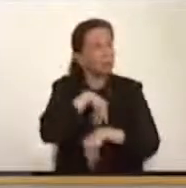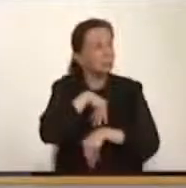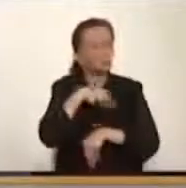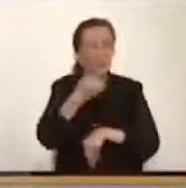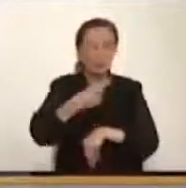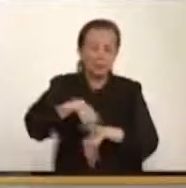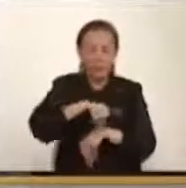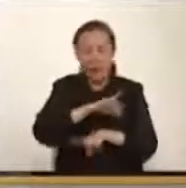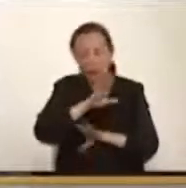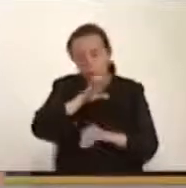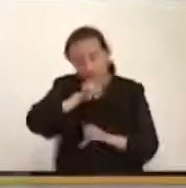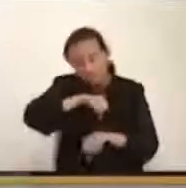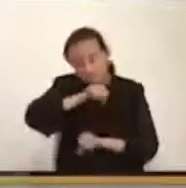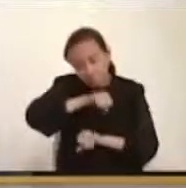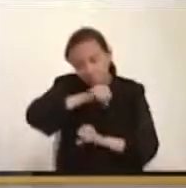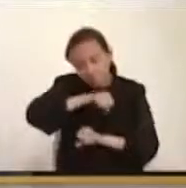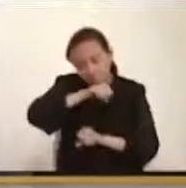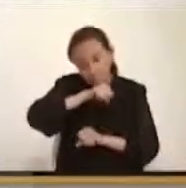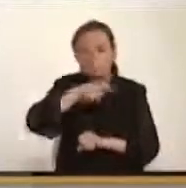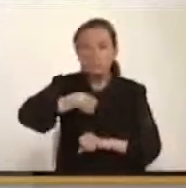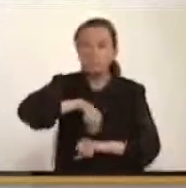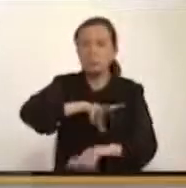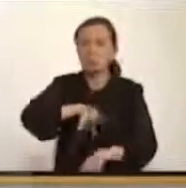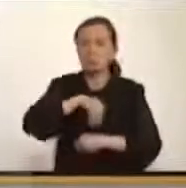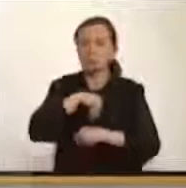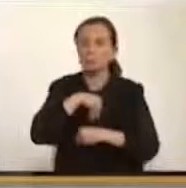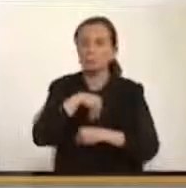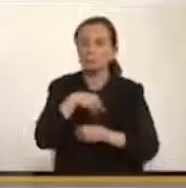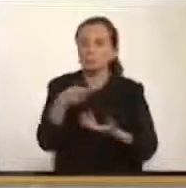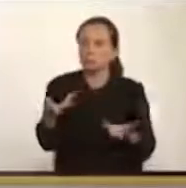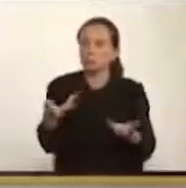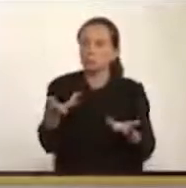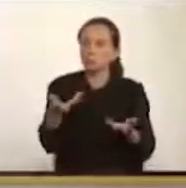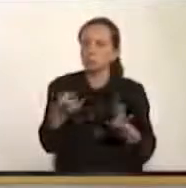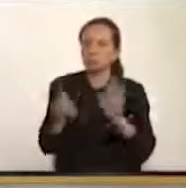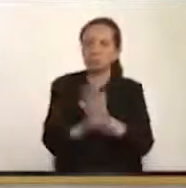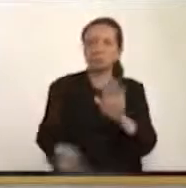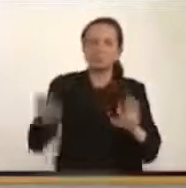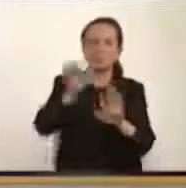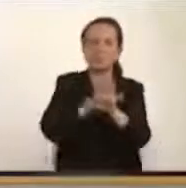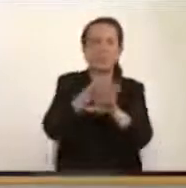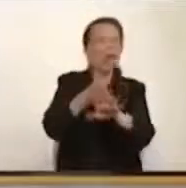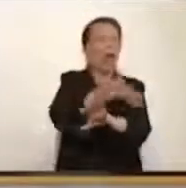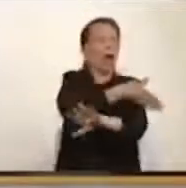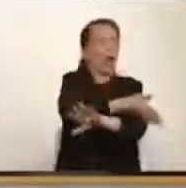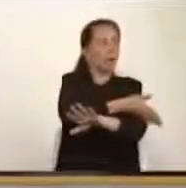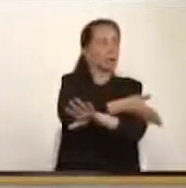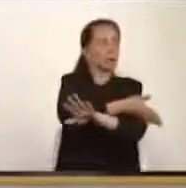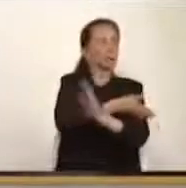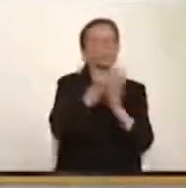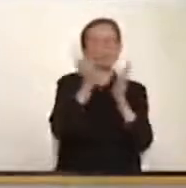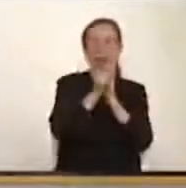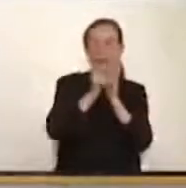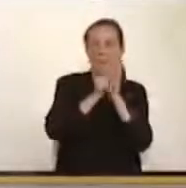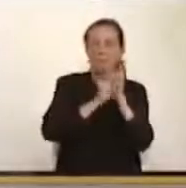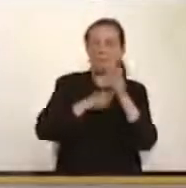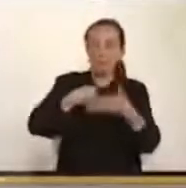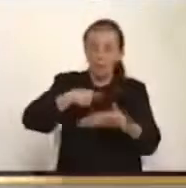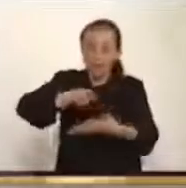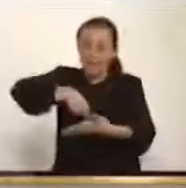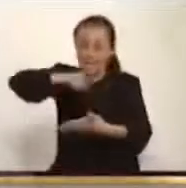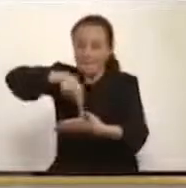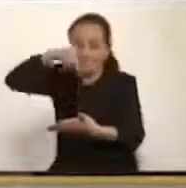a regañadientes, pero lo aceptamos, que por delitos anteriores a la firma